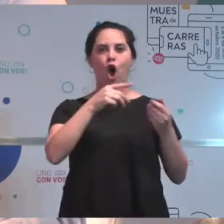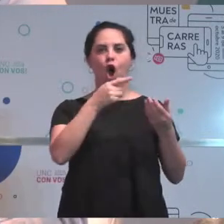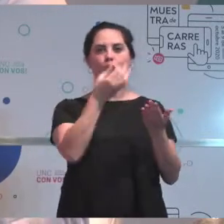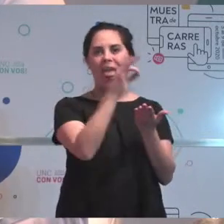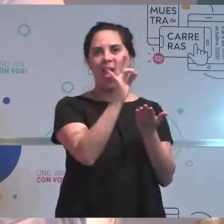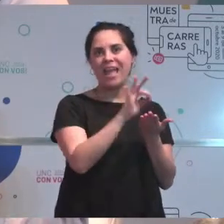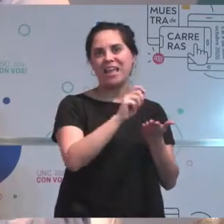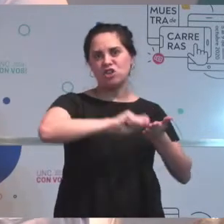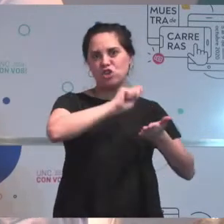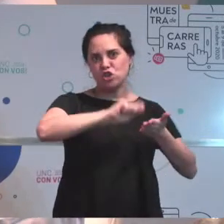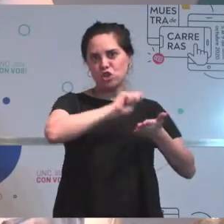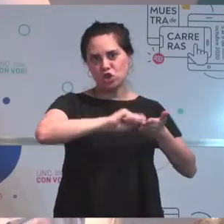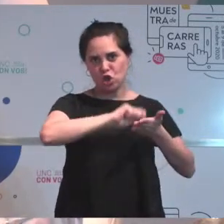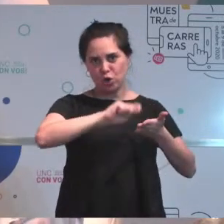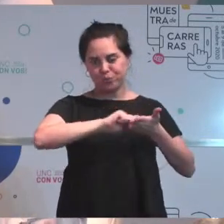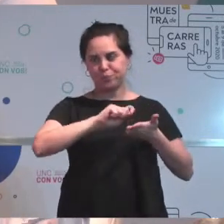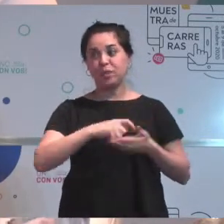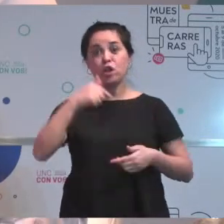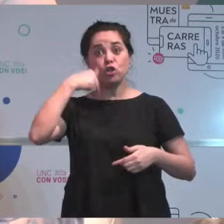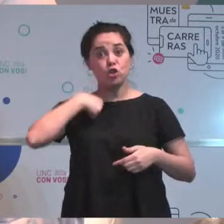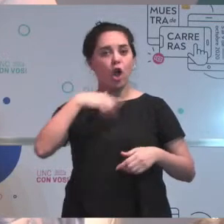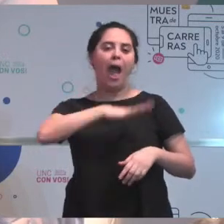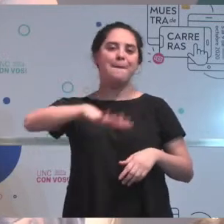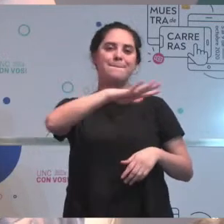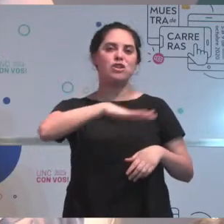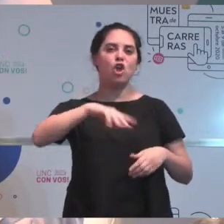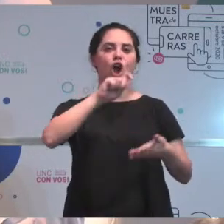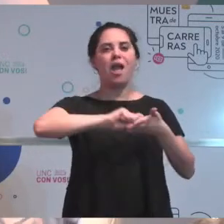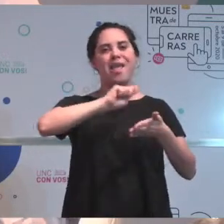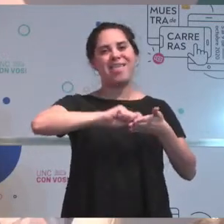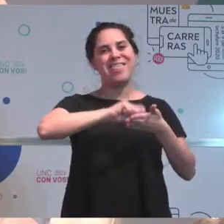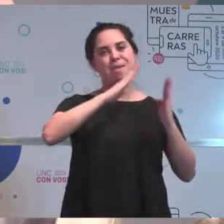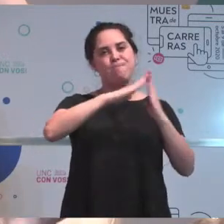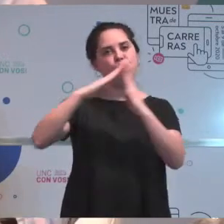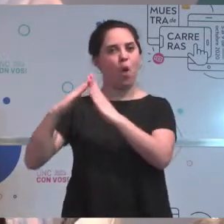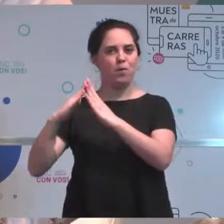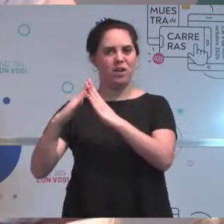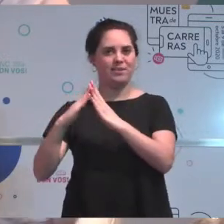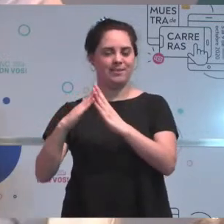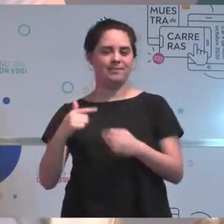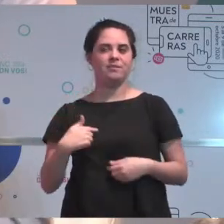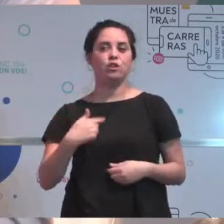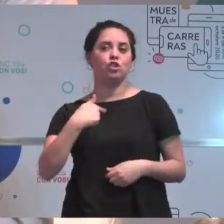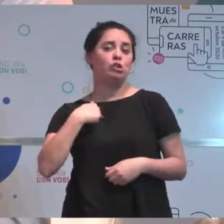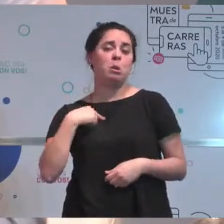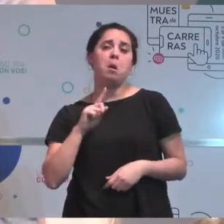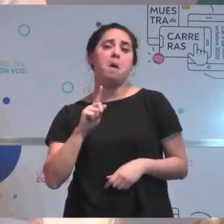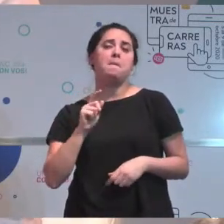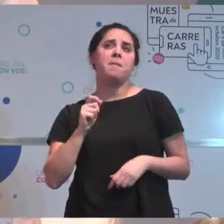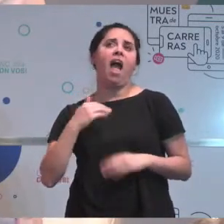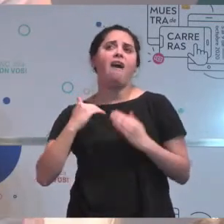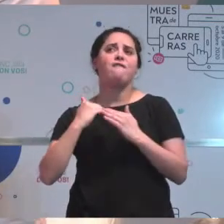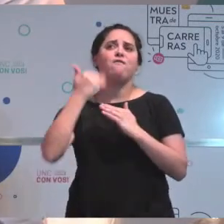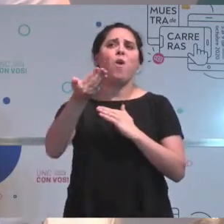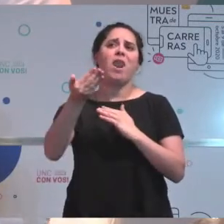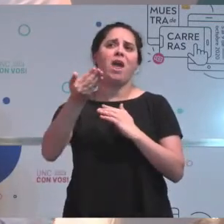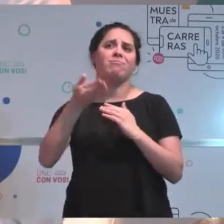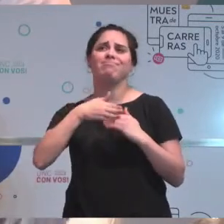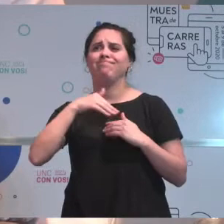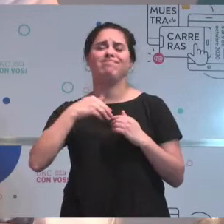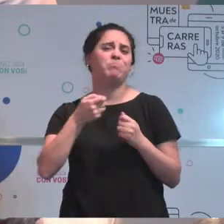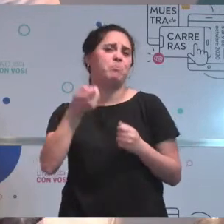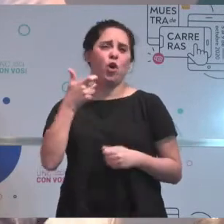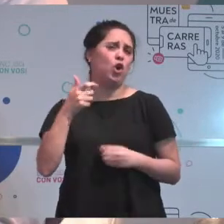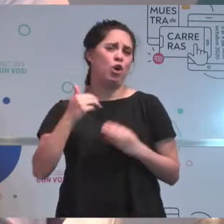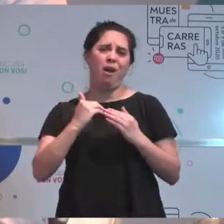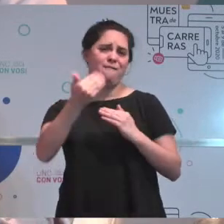Yo me encuentro trabajando en este ámbito. Lo mío ya prácticamente salgo muy poco afuera, a pesar de que al principio era lo que más